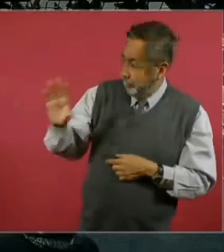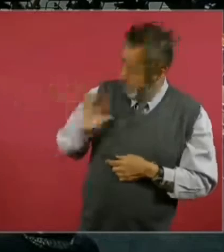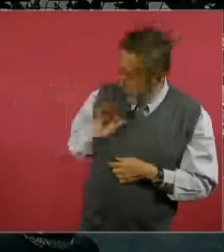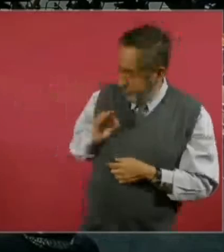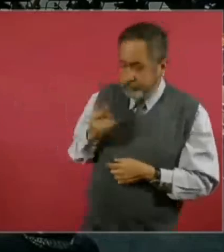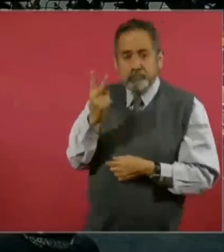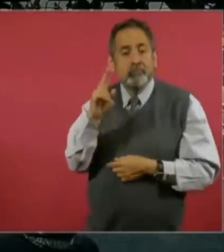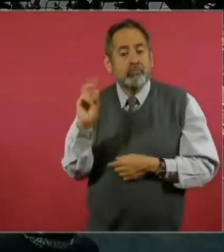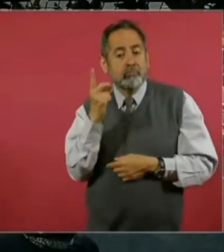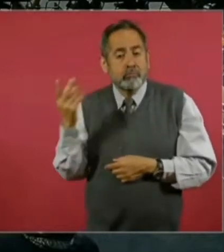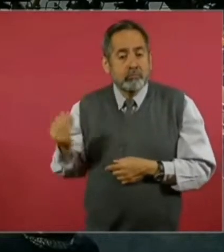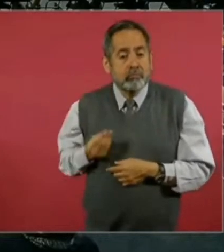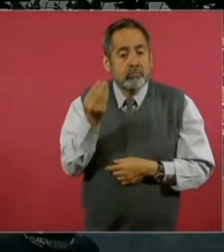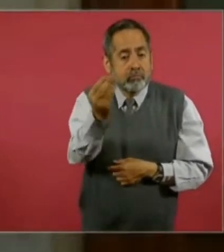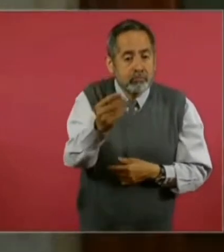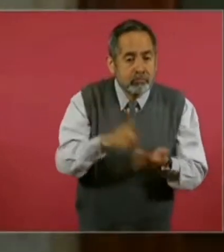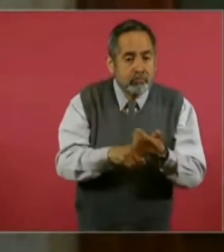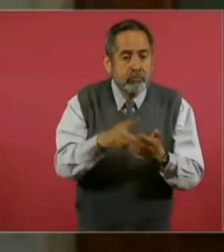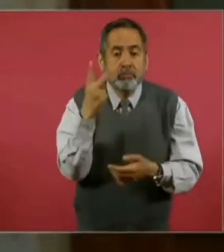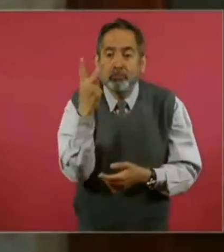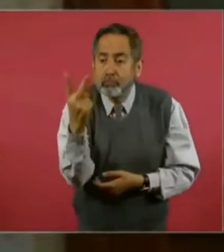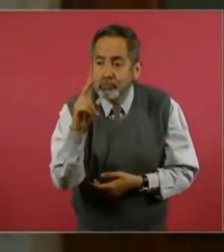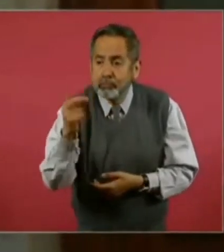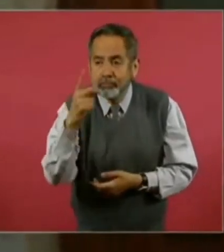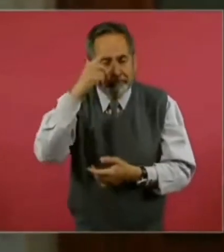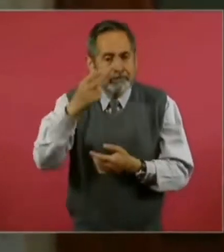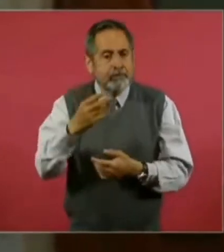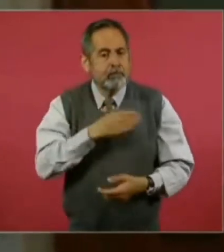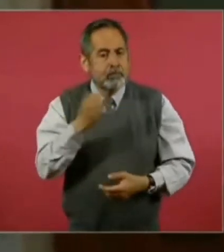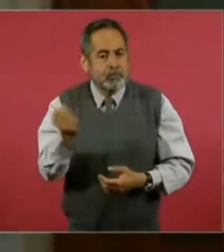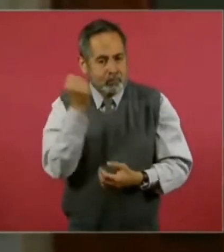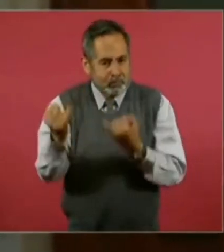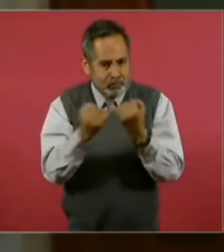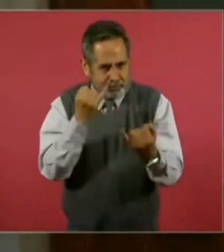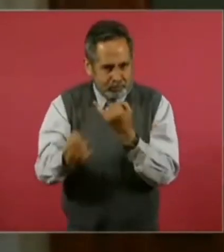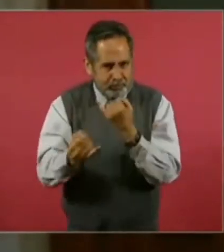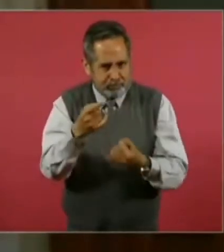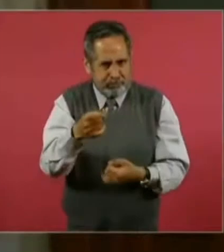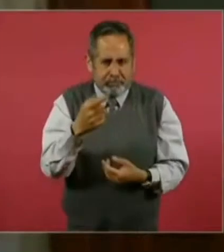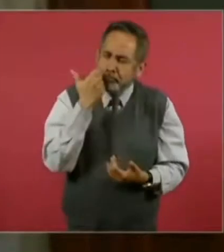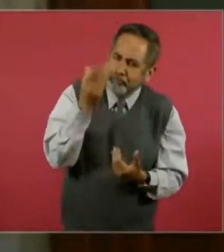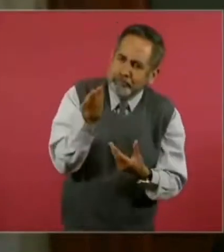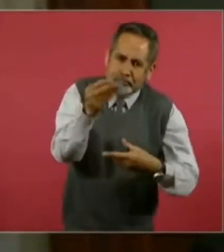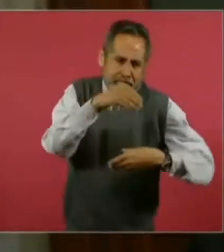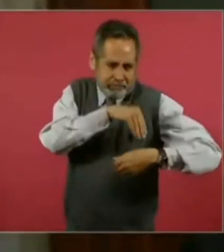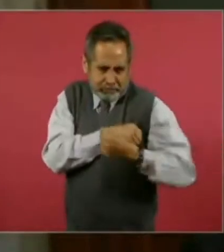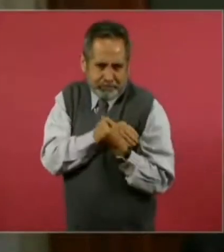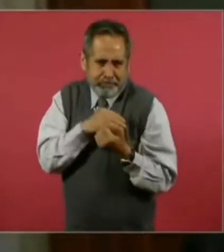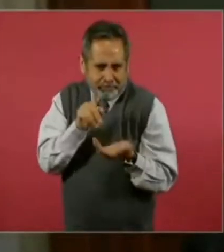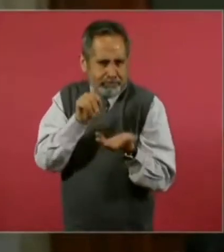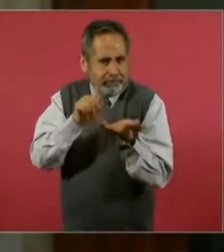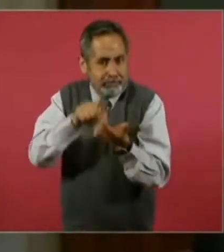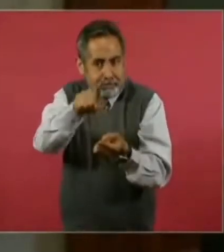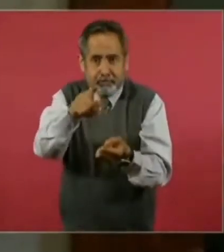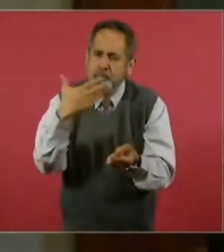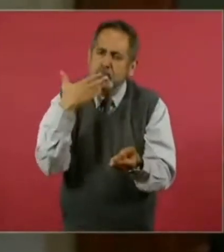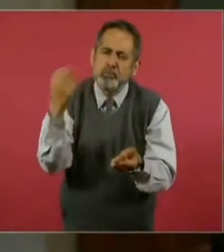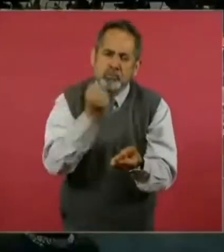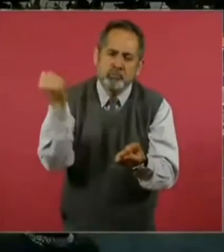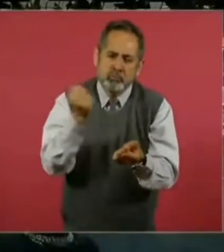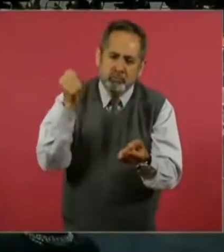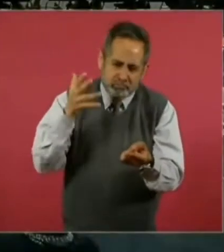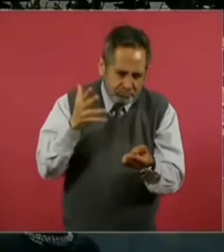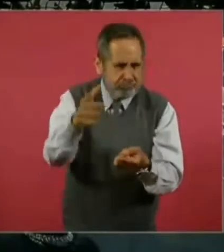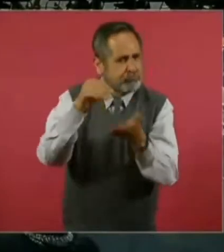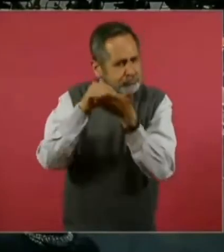estos dos dólares que dice que son para la buena suerte y que evidentemente quiere que usted los conserve para que preserve